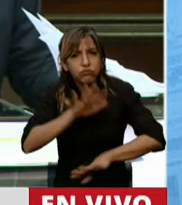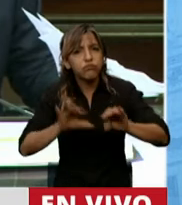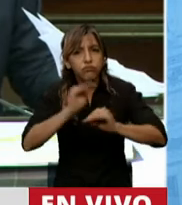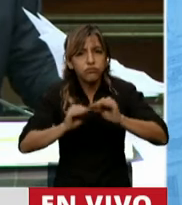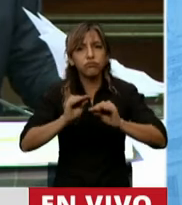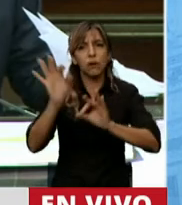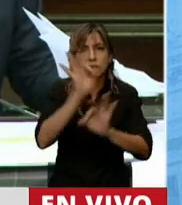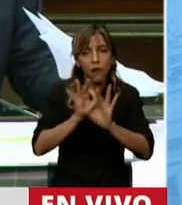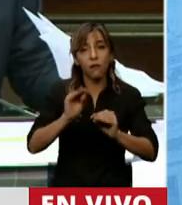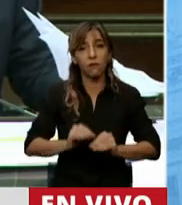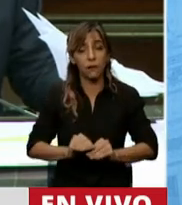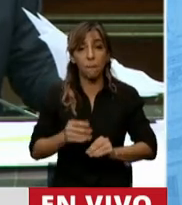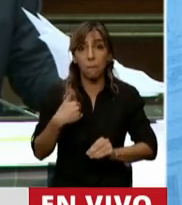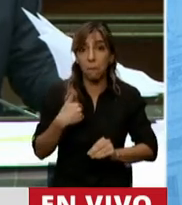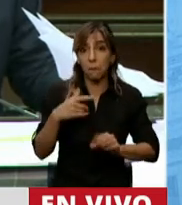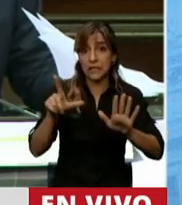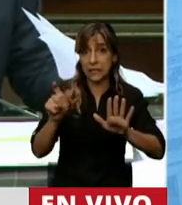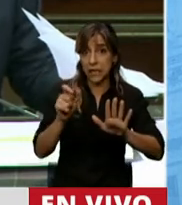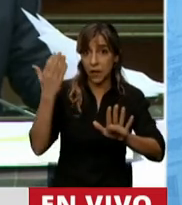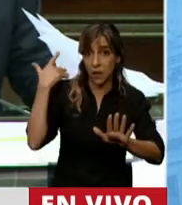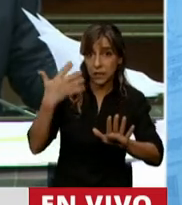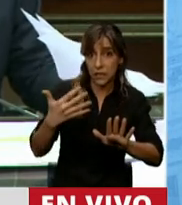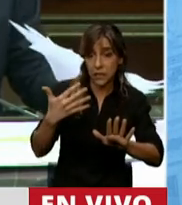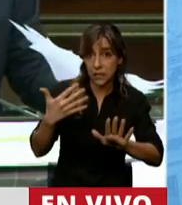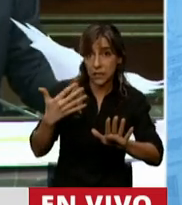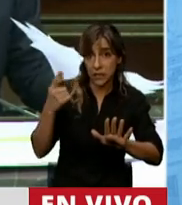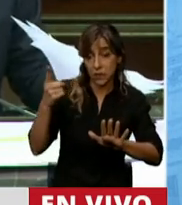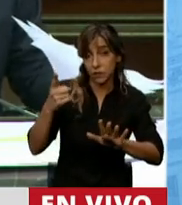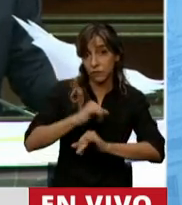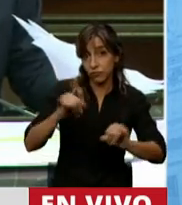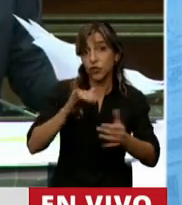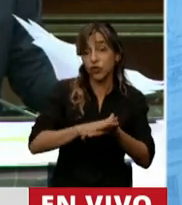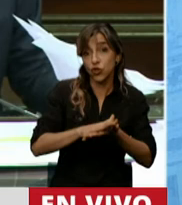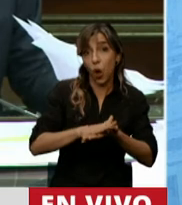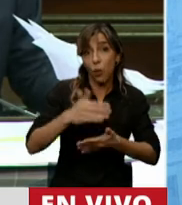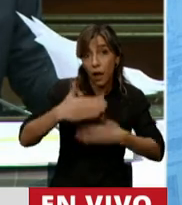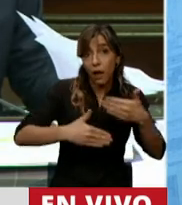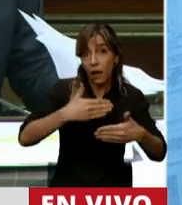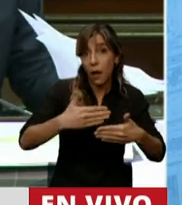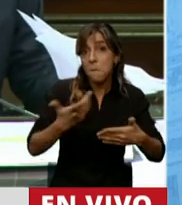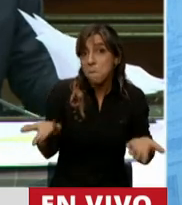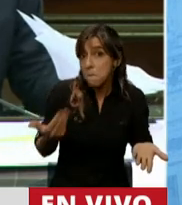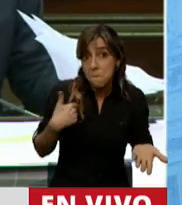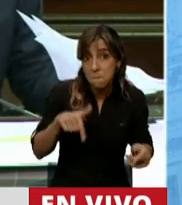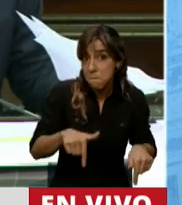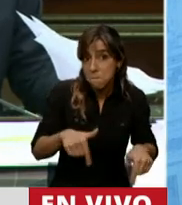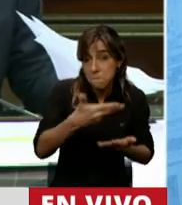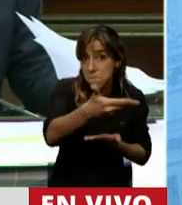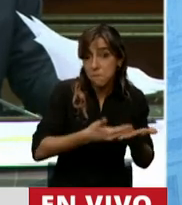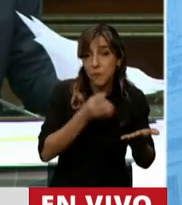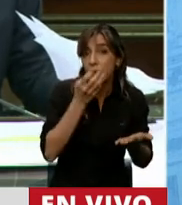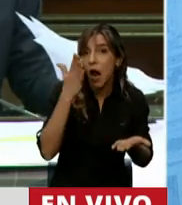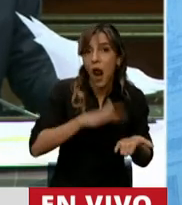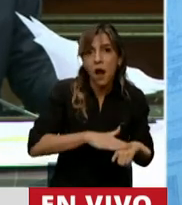tanto, a siete meses de publicada esta ley, se han presentado declaraciones juradas de venta